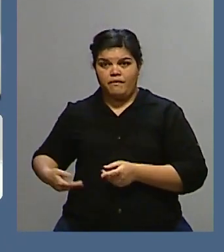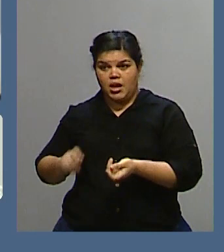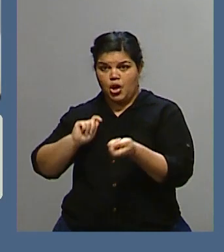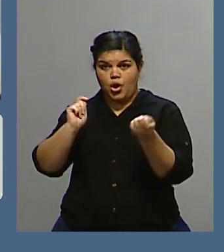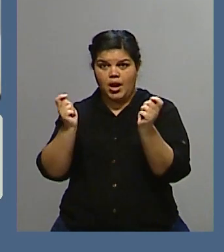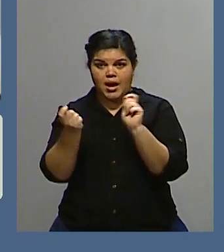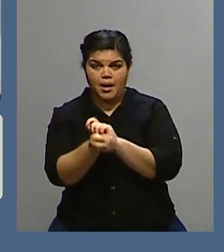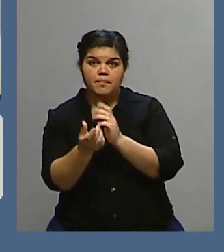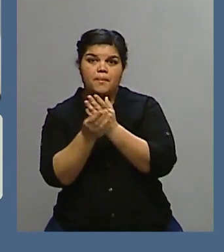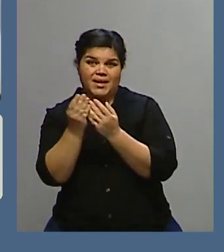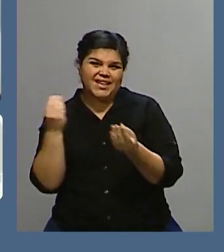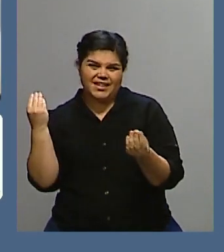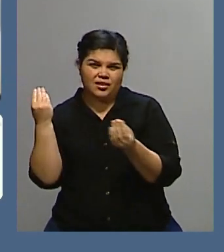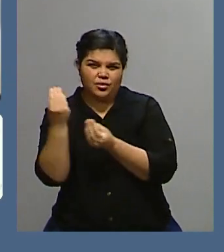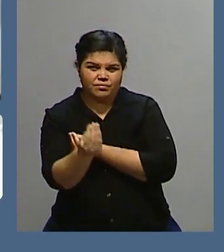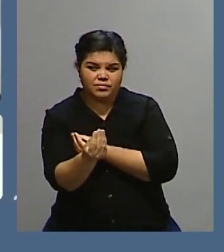de monarca.